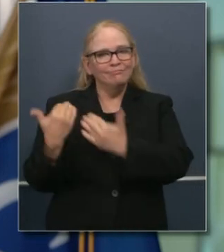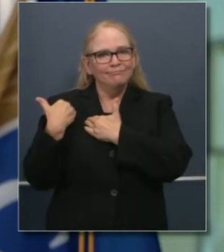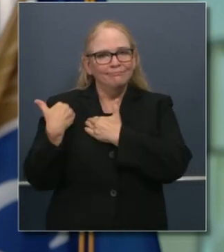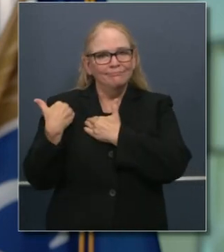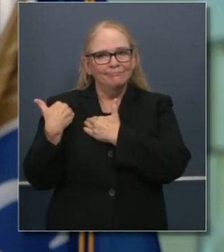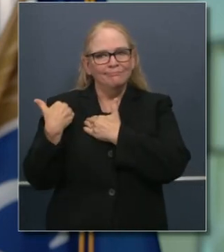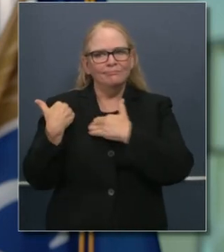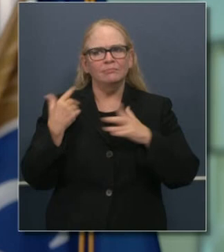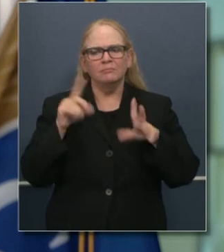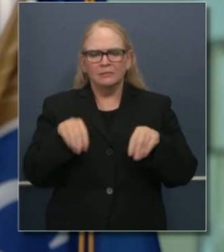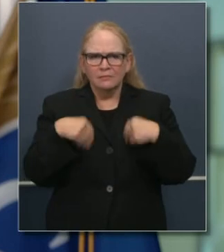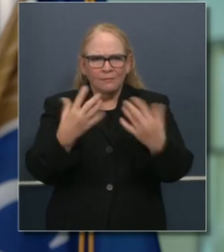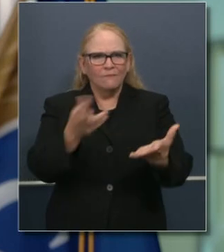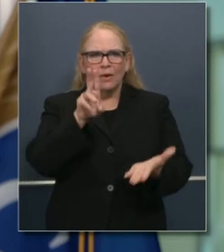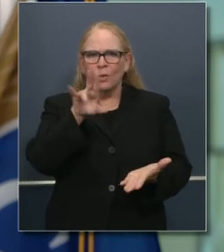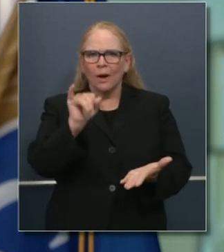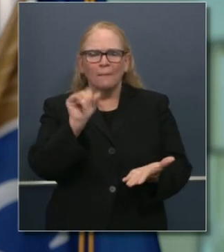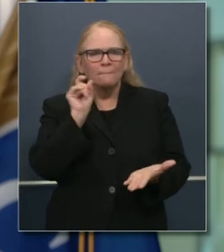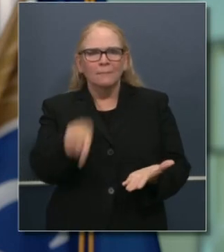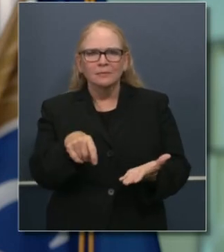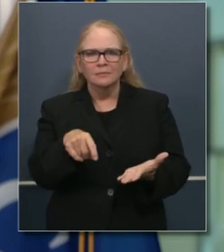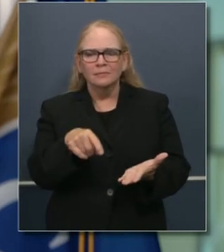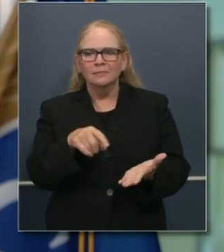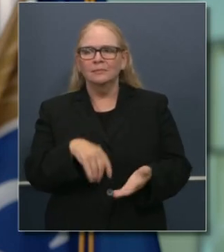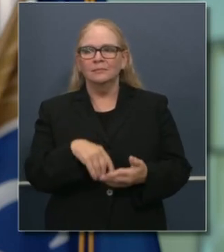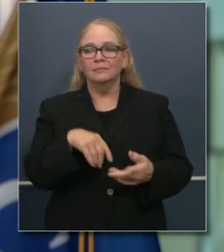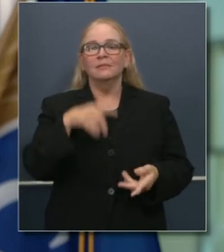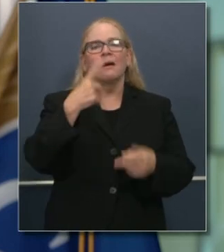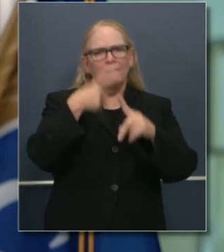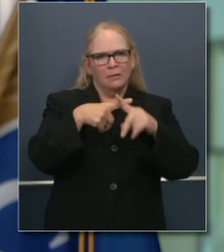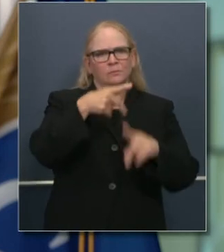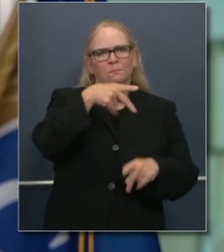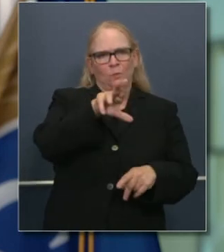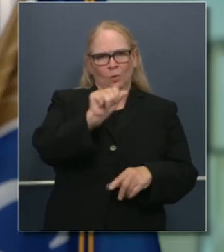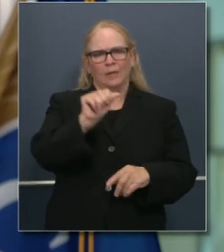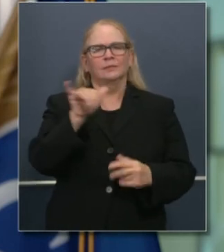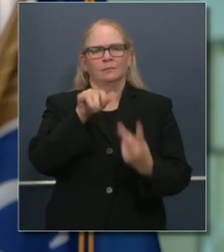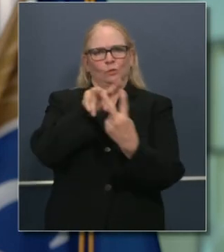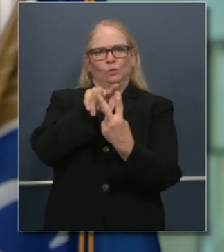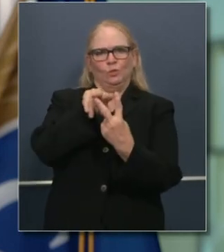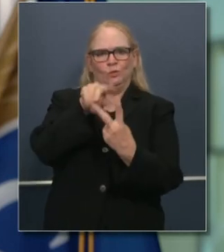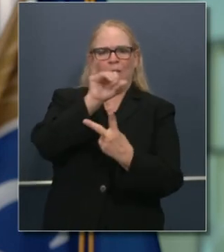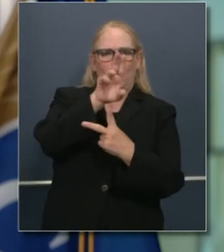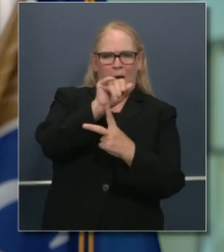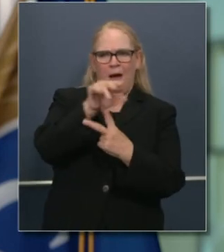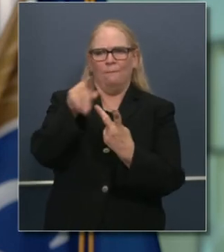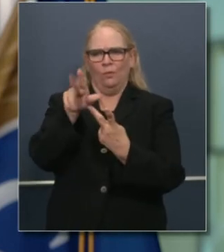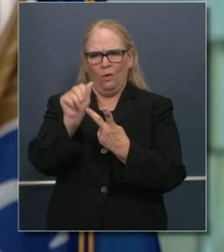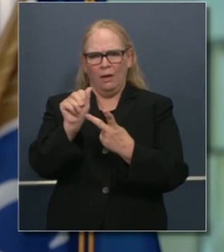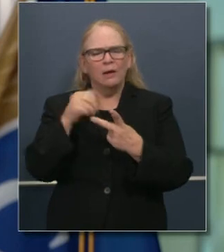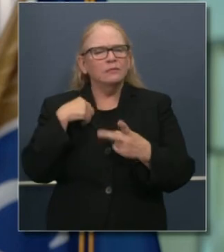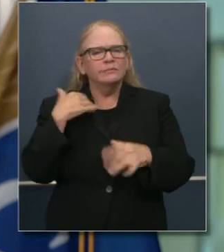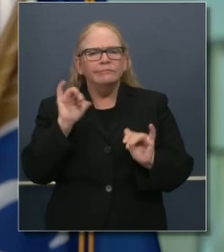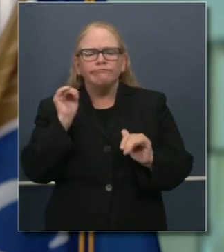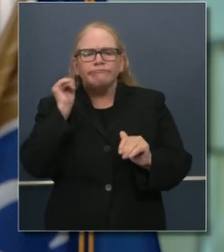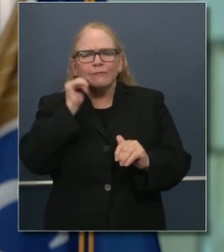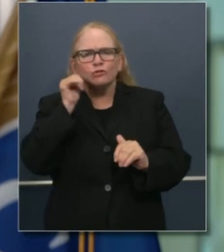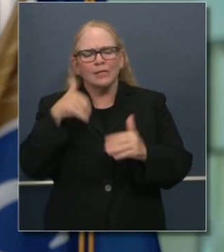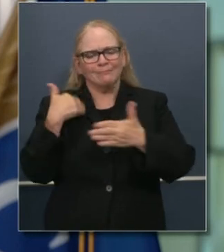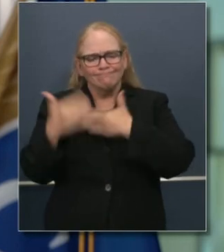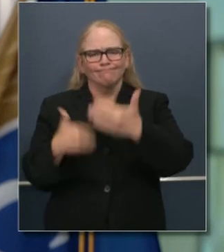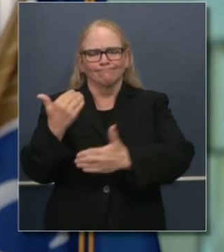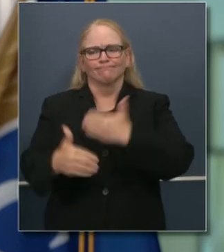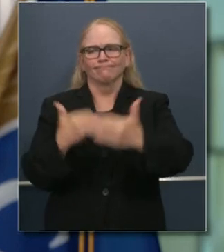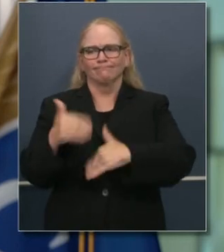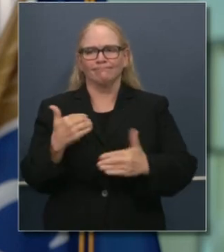específicamente de proporcionar beneficios de desempleo y los reclamos de PPI